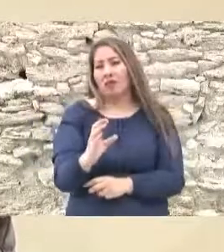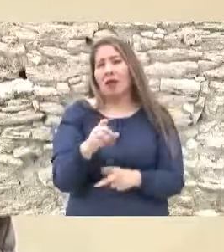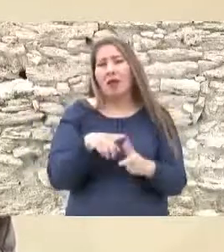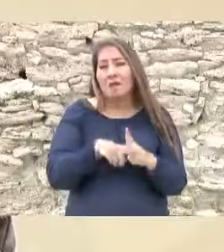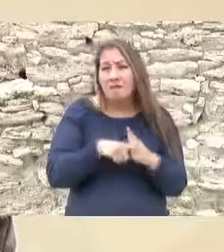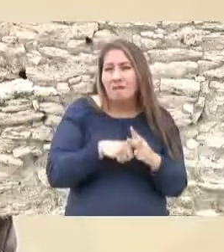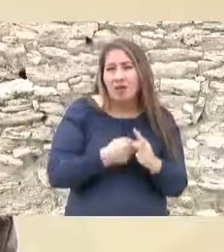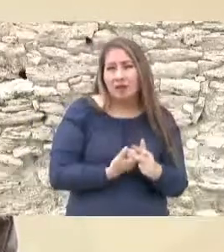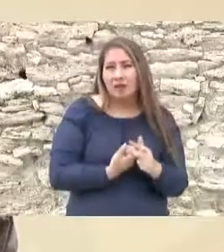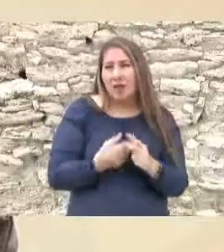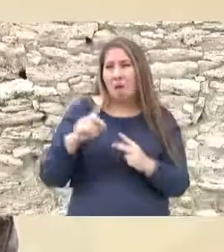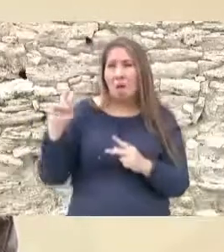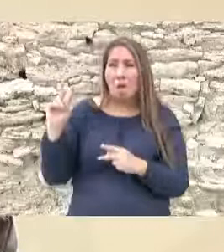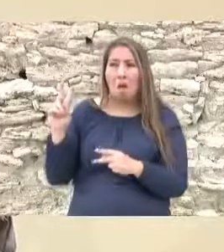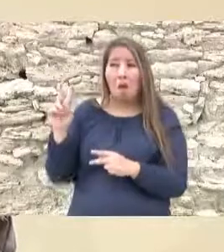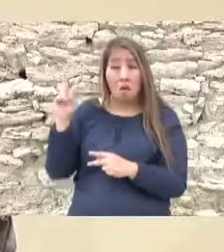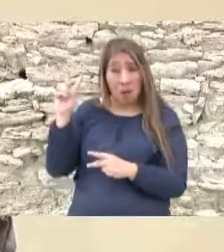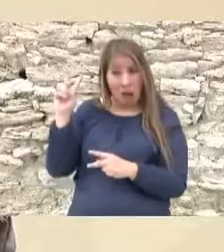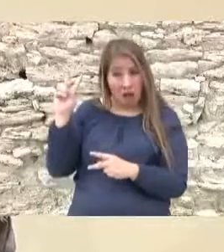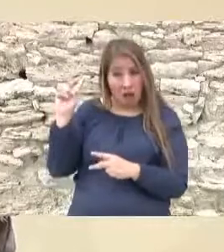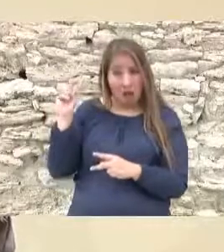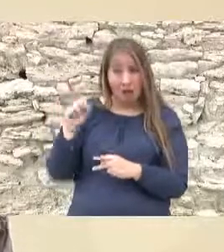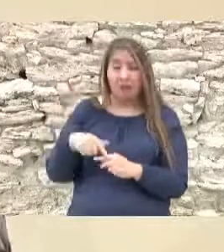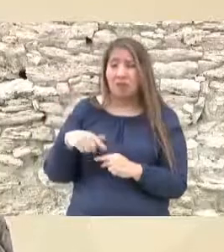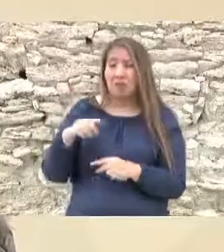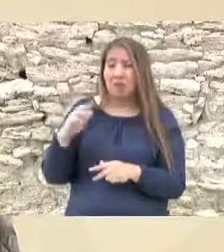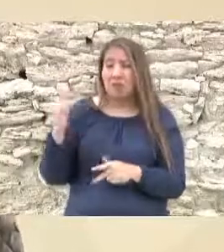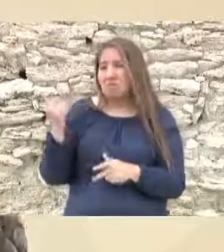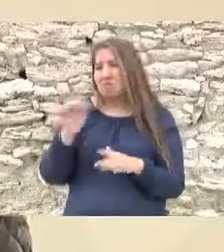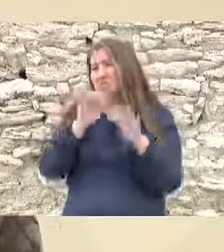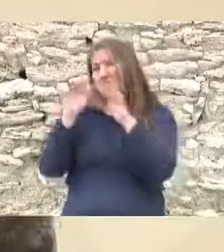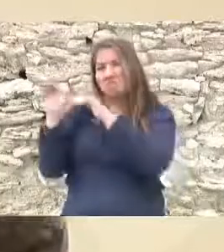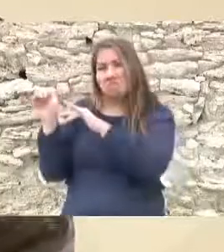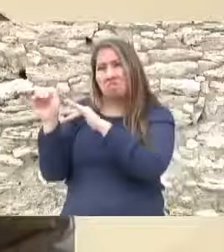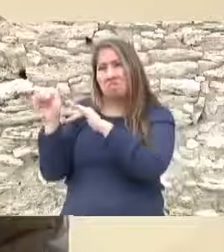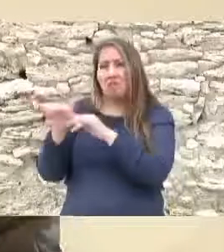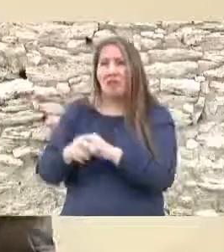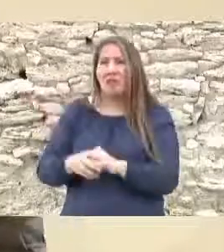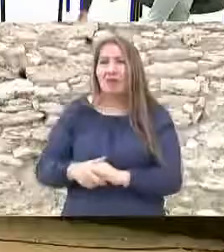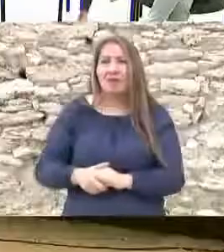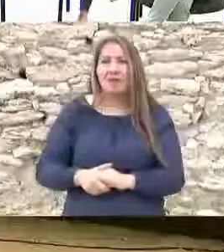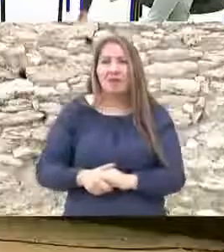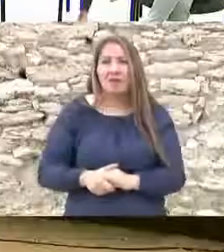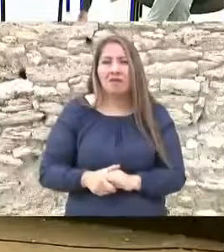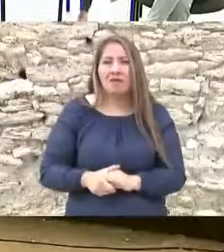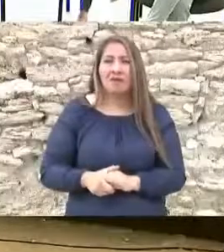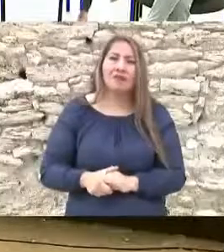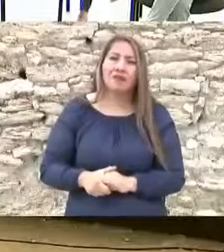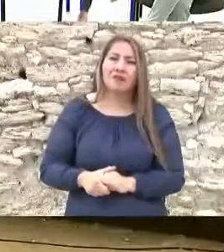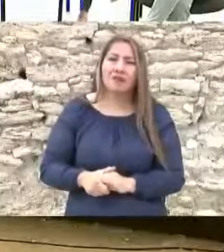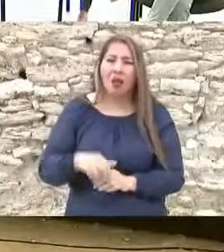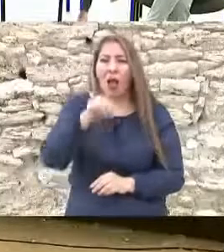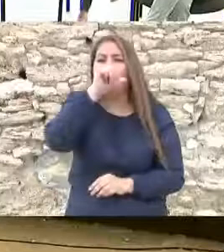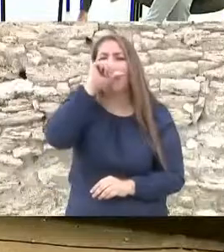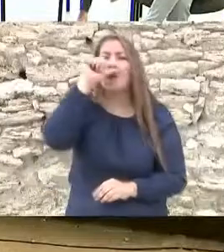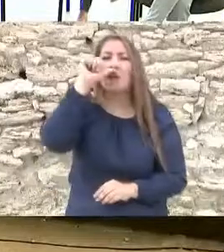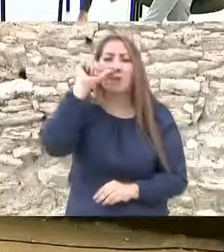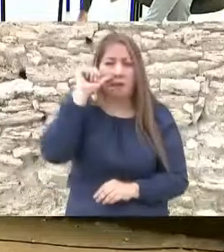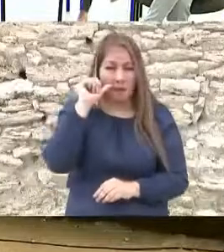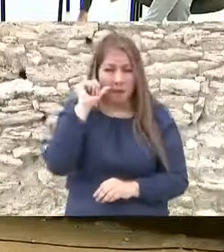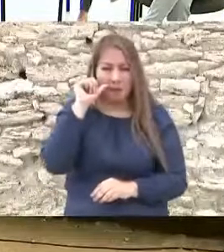viernes estuvimos en Ciudad Juárez